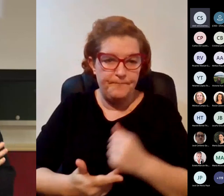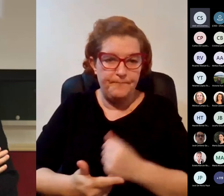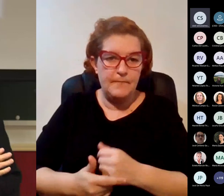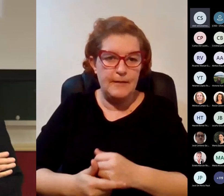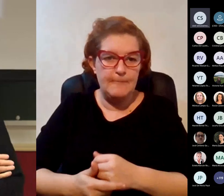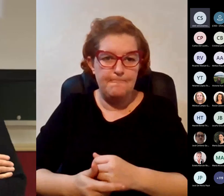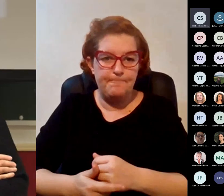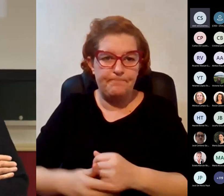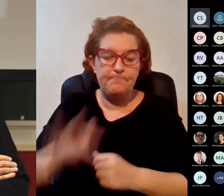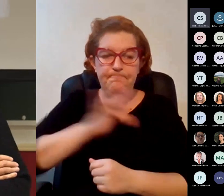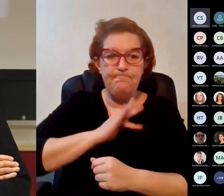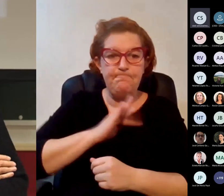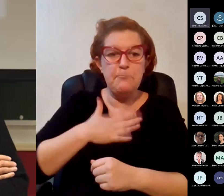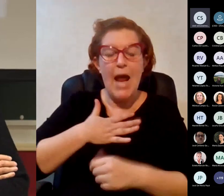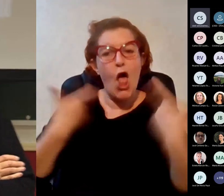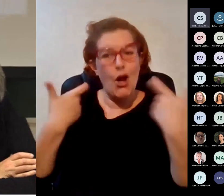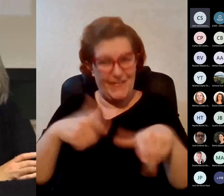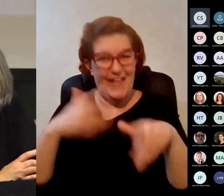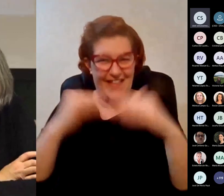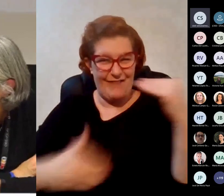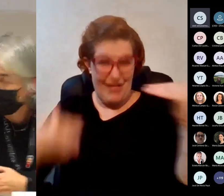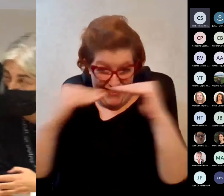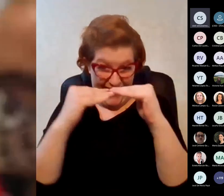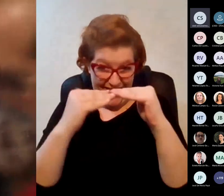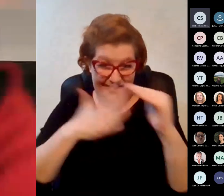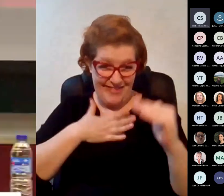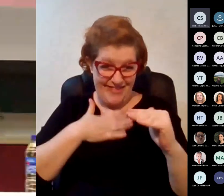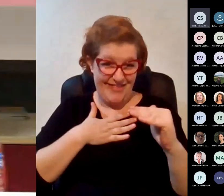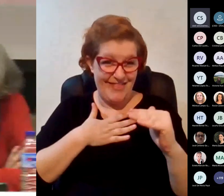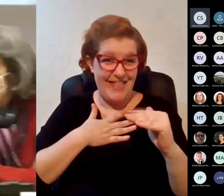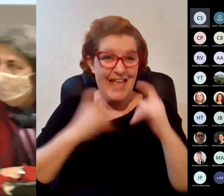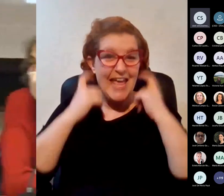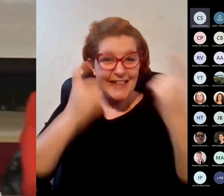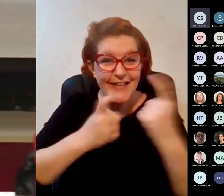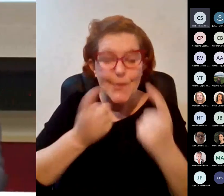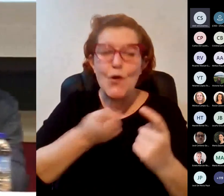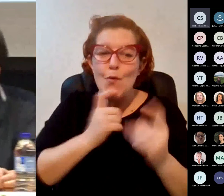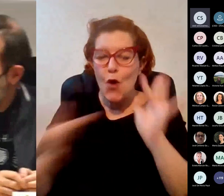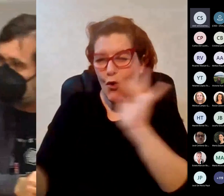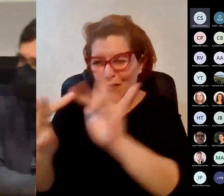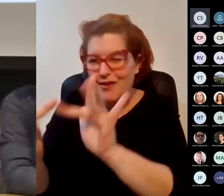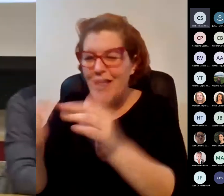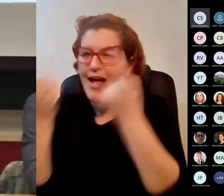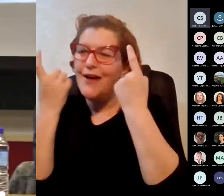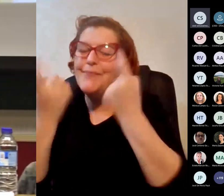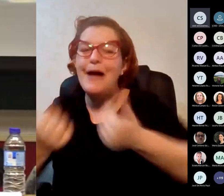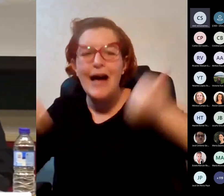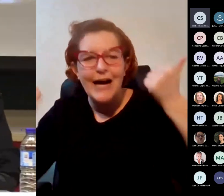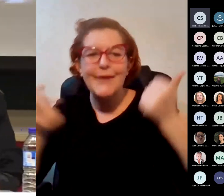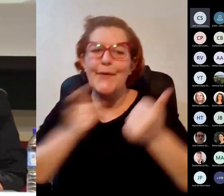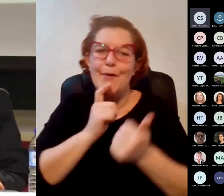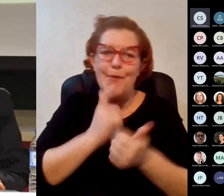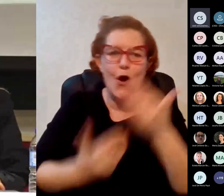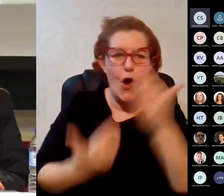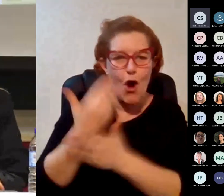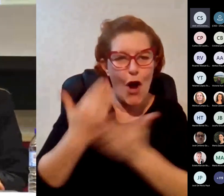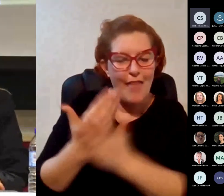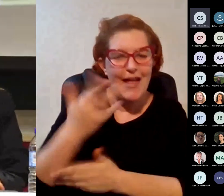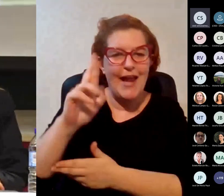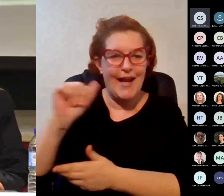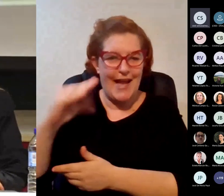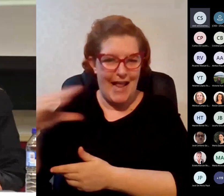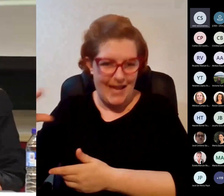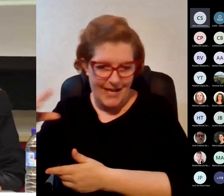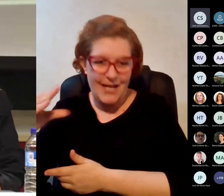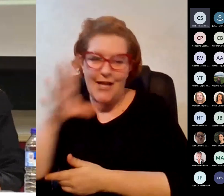pues desde la unidad de igualdad intentamos acercarnos al alumnado a través sobre todo de las jornadas porque hemos